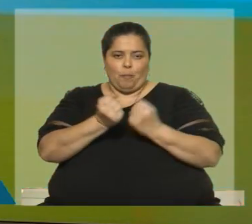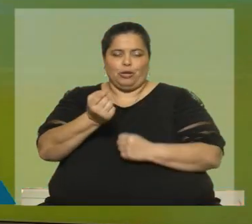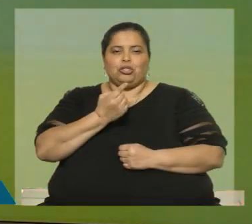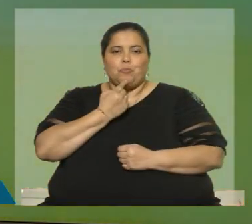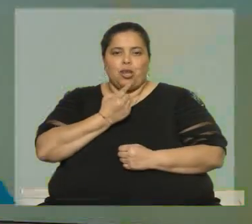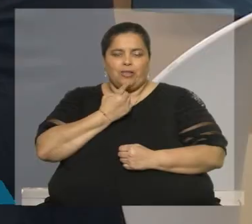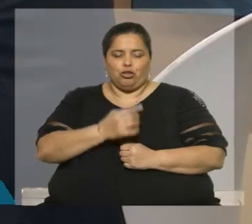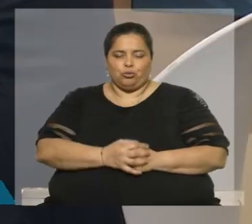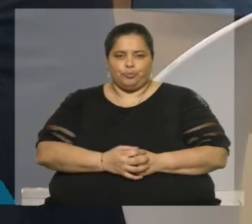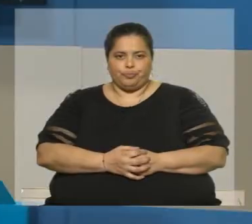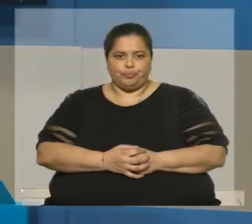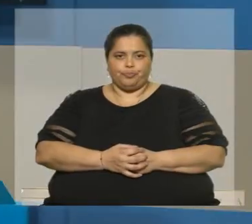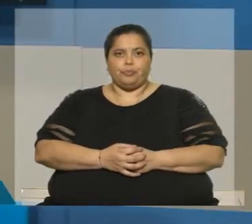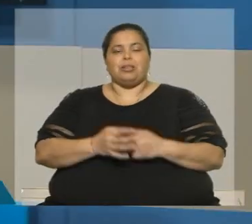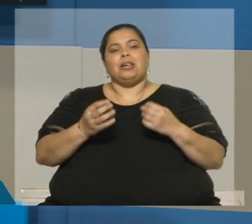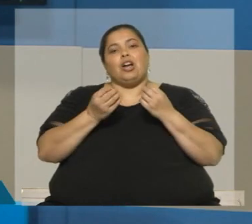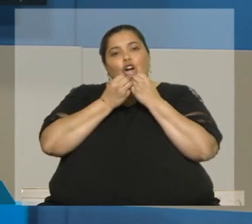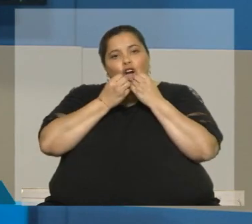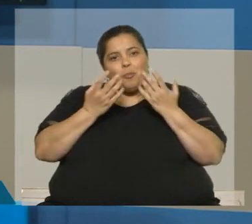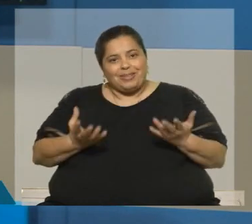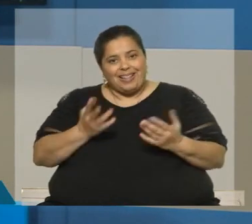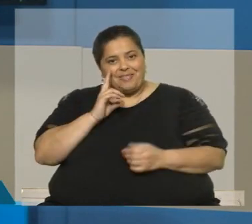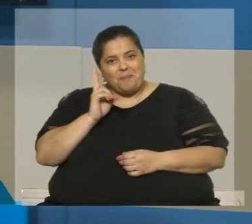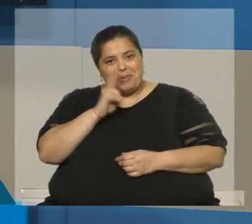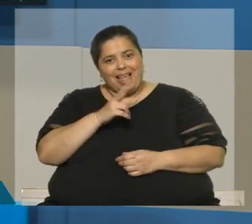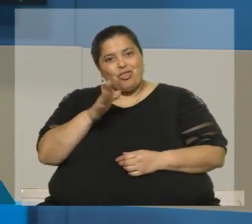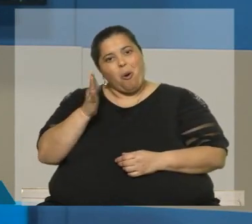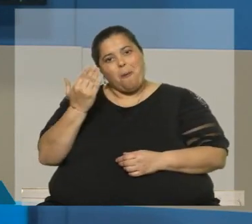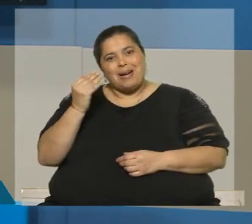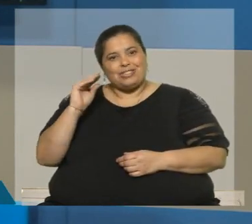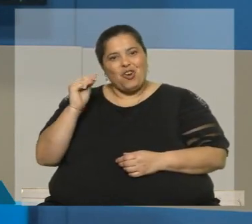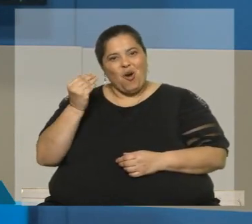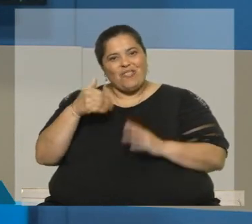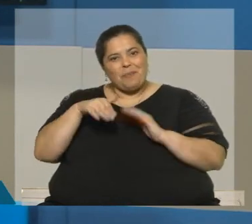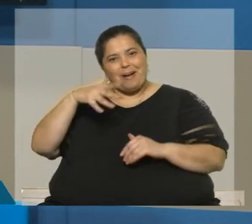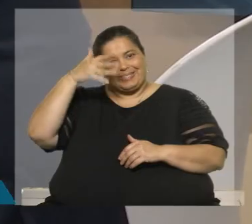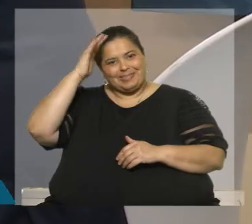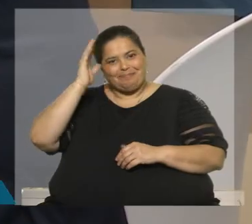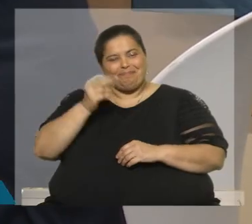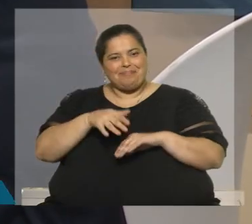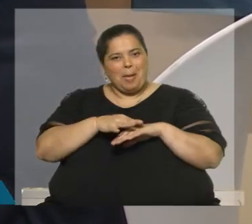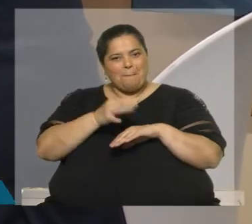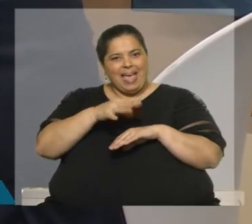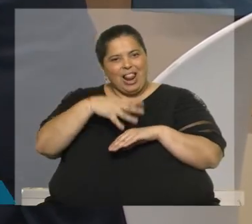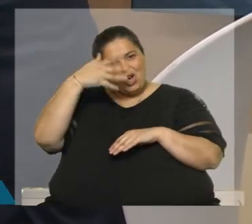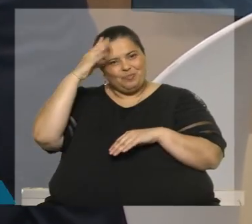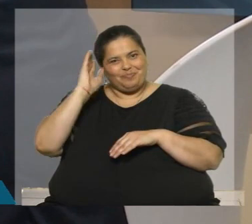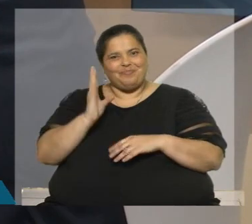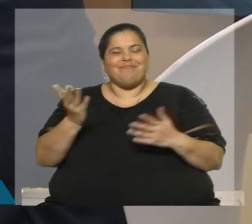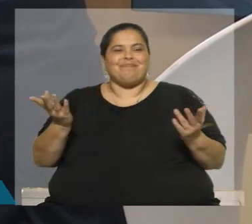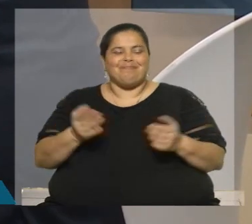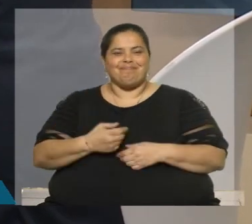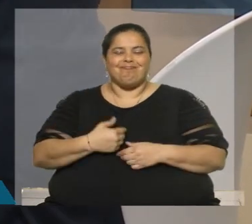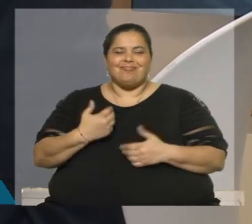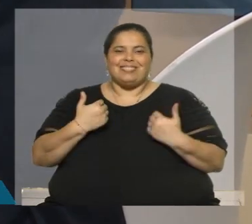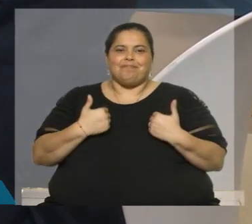Cañas, bienvenido. ¿Cómo anda? Pues muy bien. Me estaba viendo con más pelo de más joven y que me daba nostalgia. A veces el paso del tiempo deja